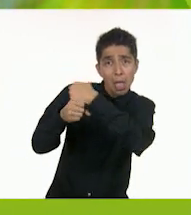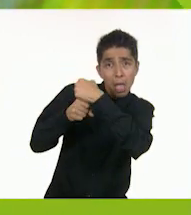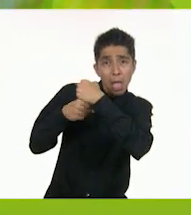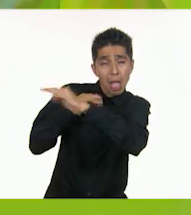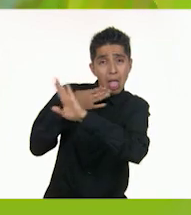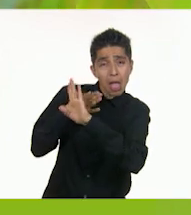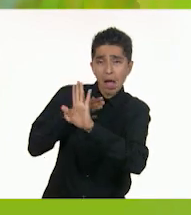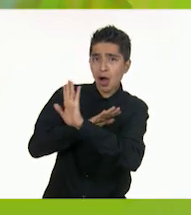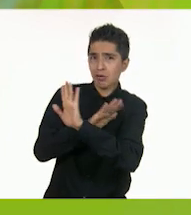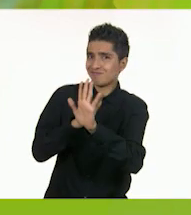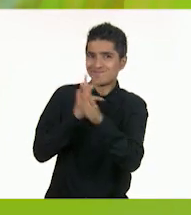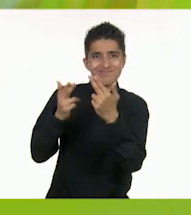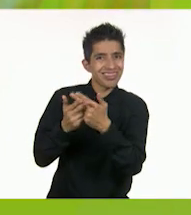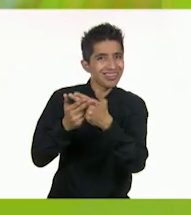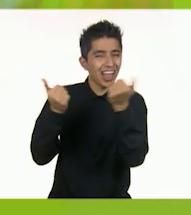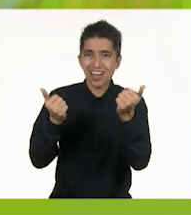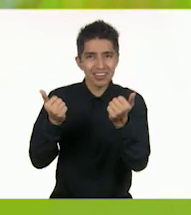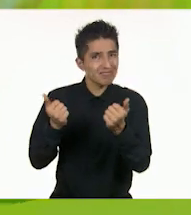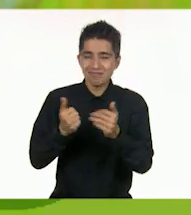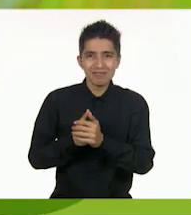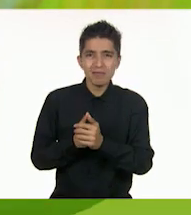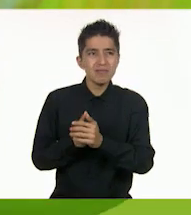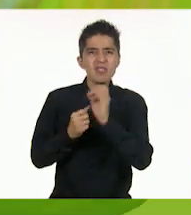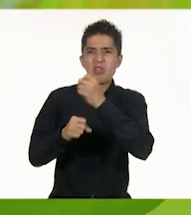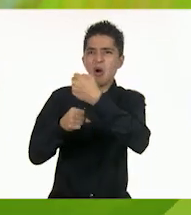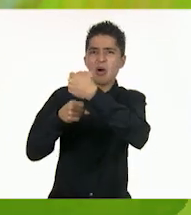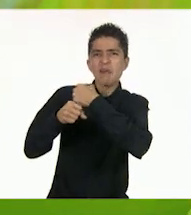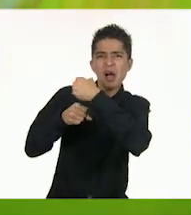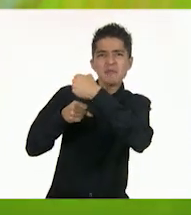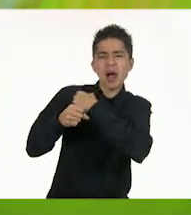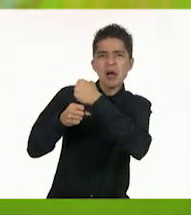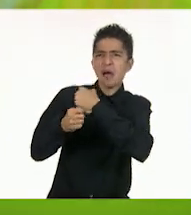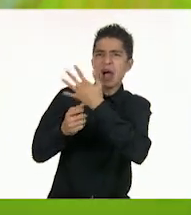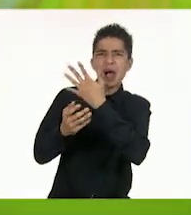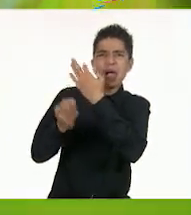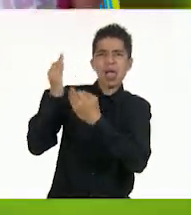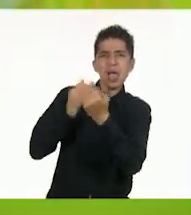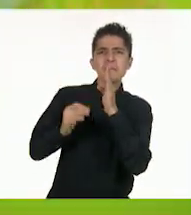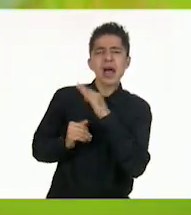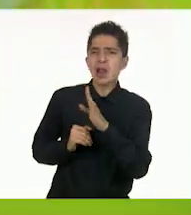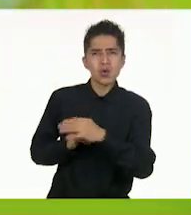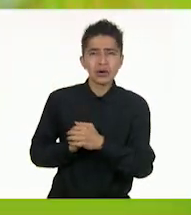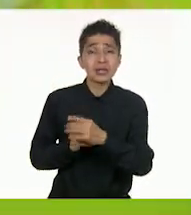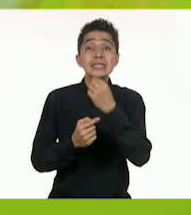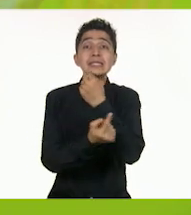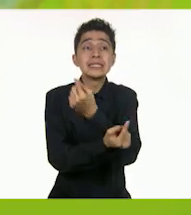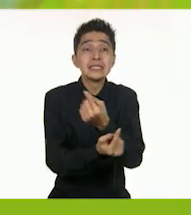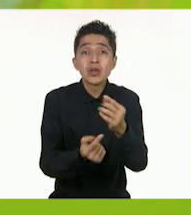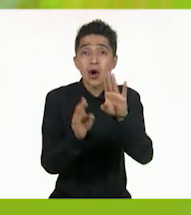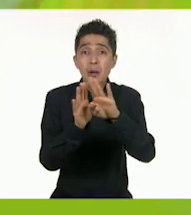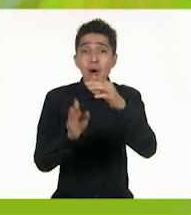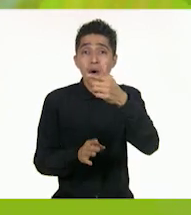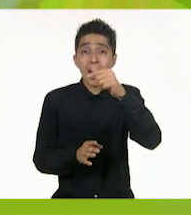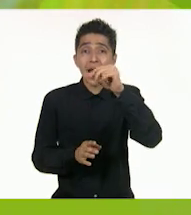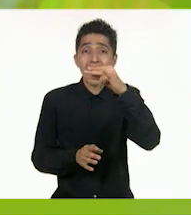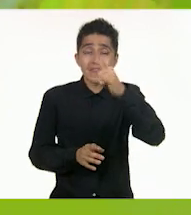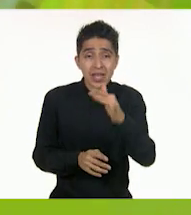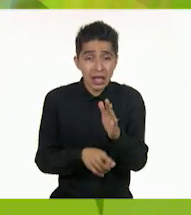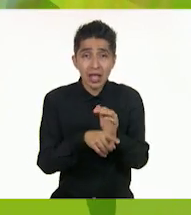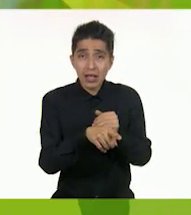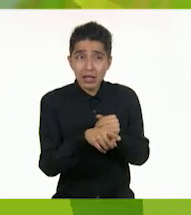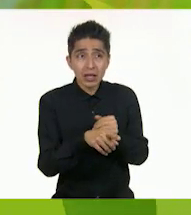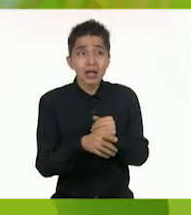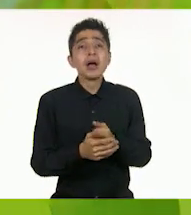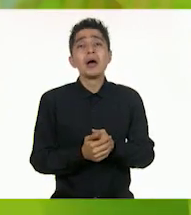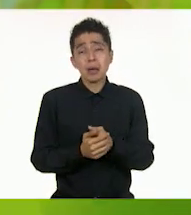y maltratarnos. Las niñas como Gaby se sienten mal,